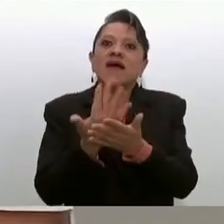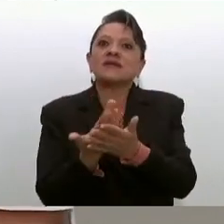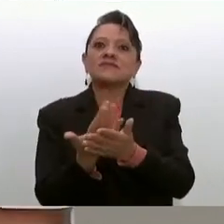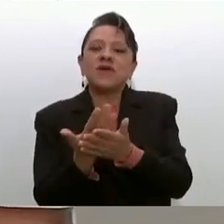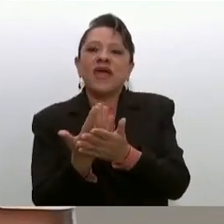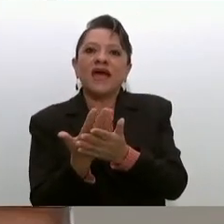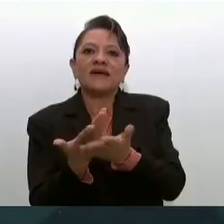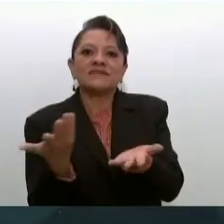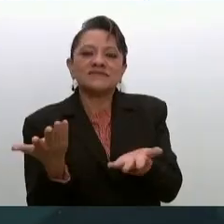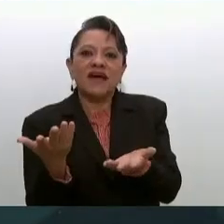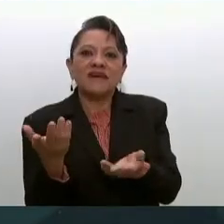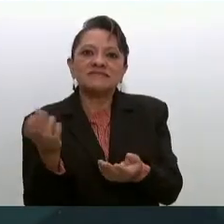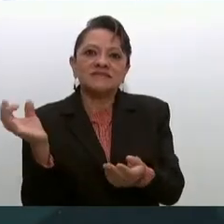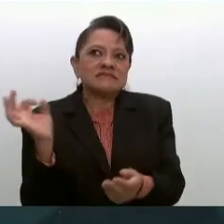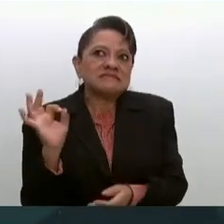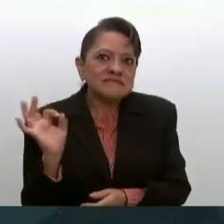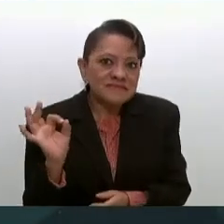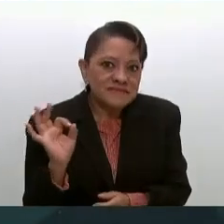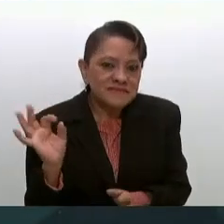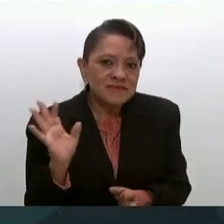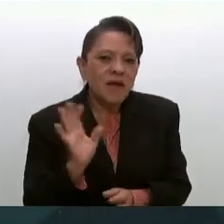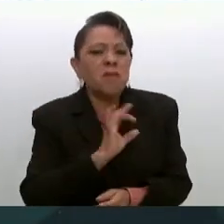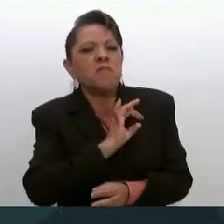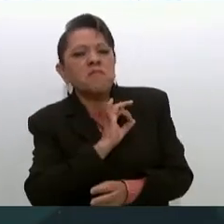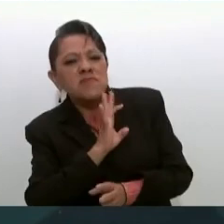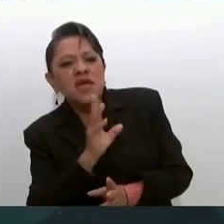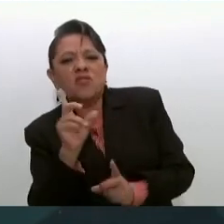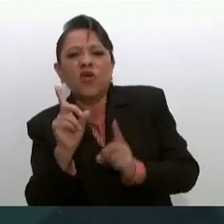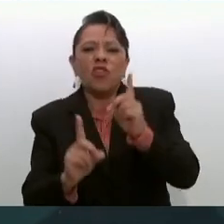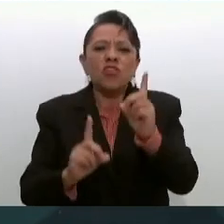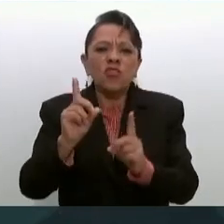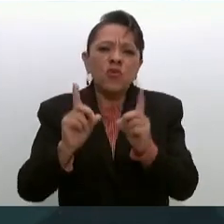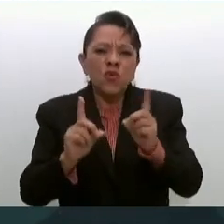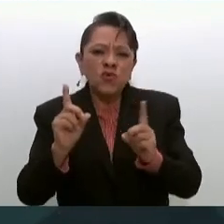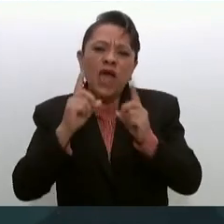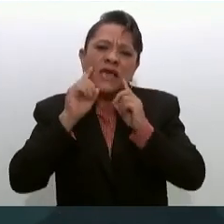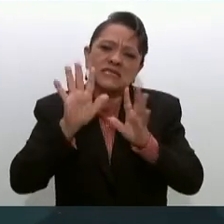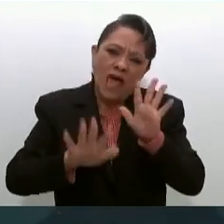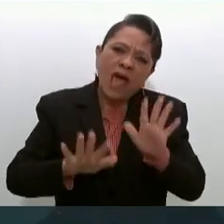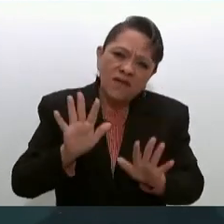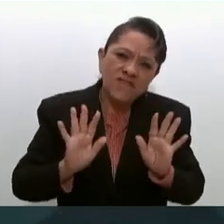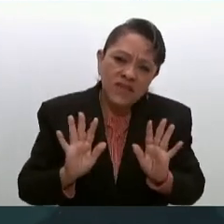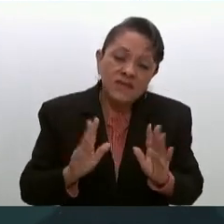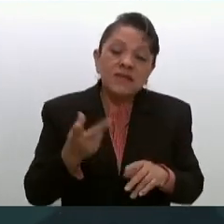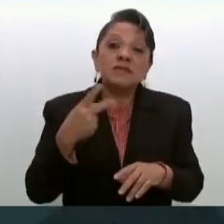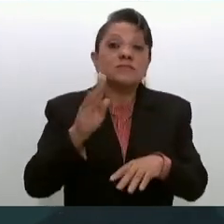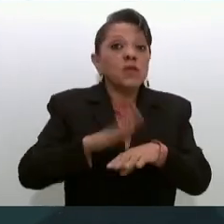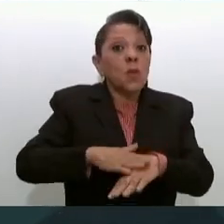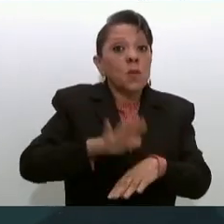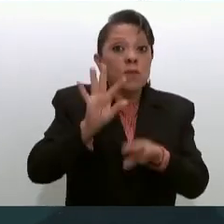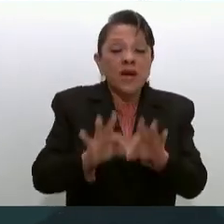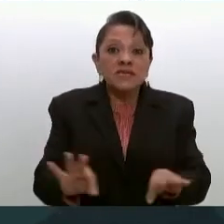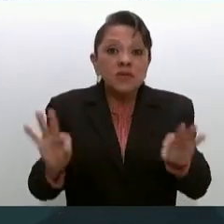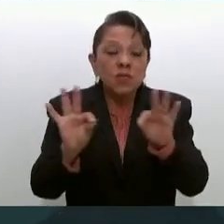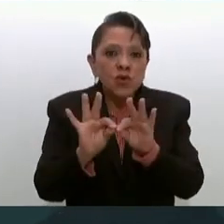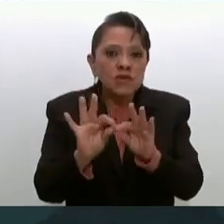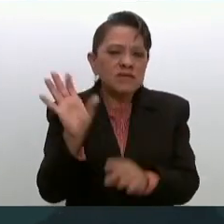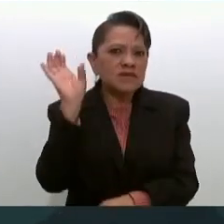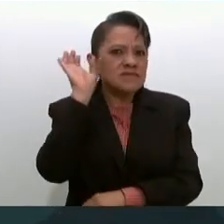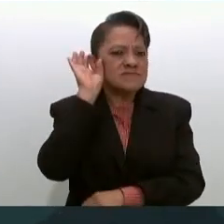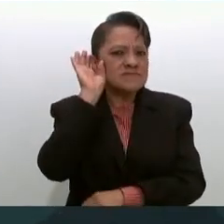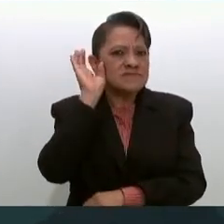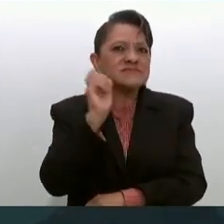anhelos, temores, sí, incertidumbre en ocasiones, pero sobre todo escuchamos